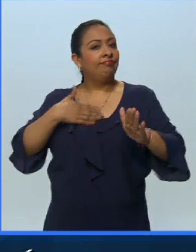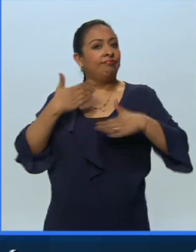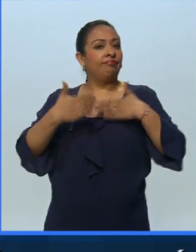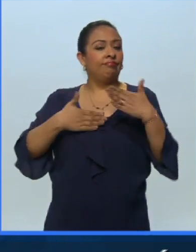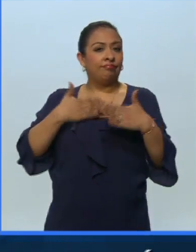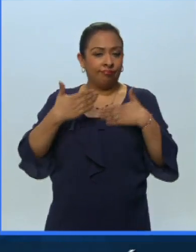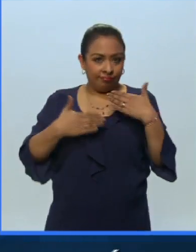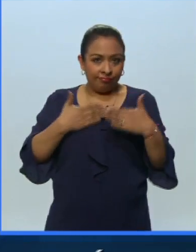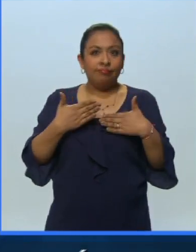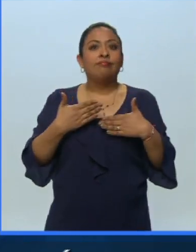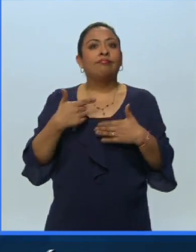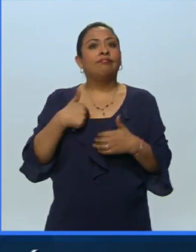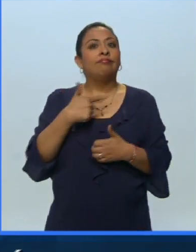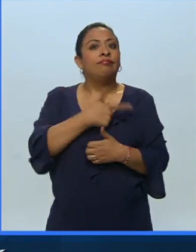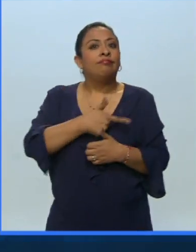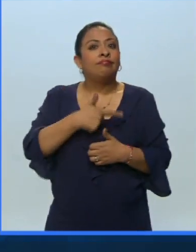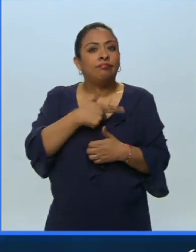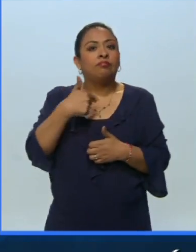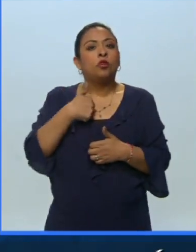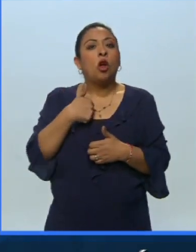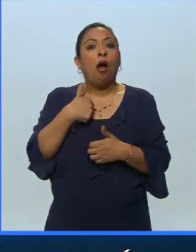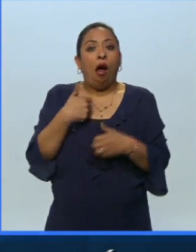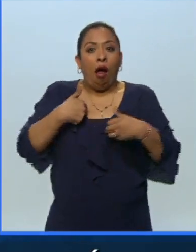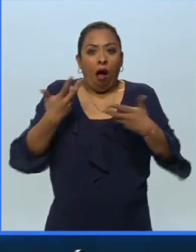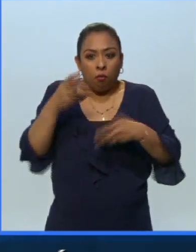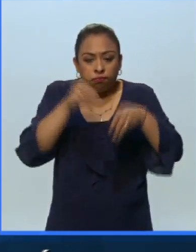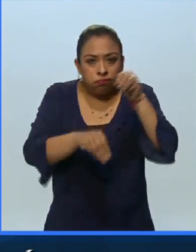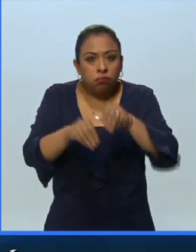hacer y presenciar.